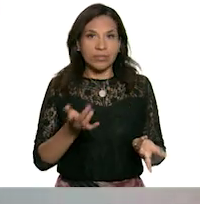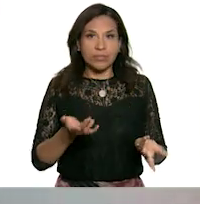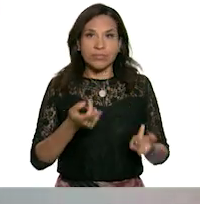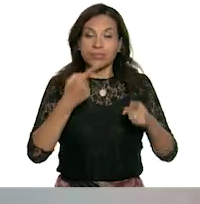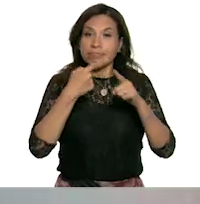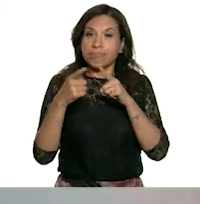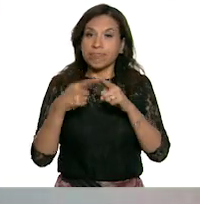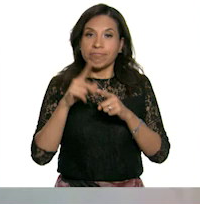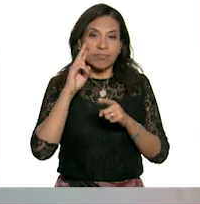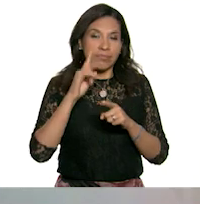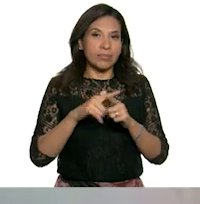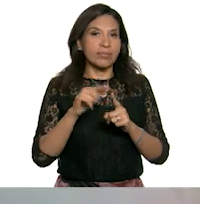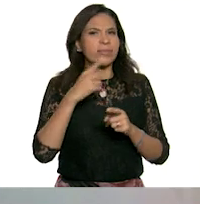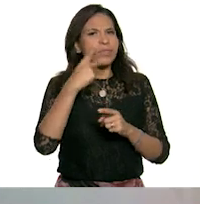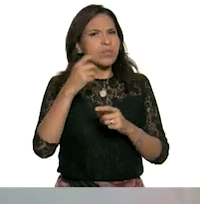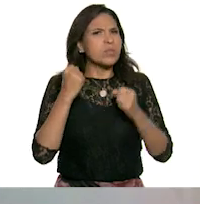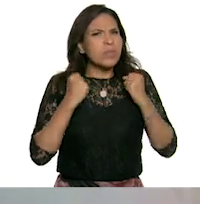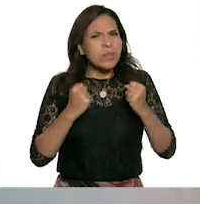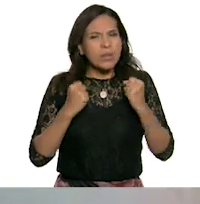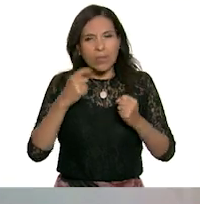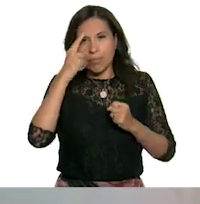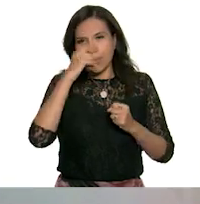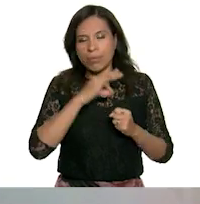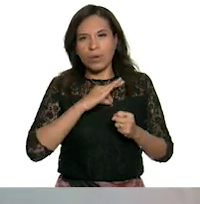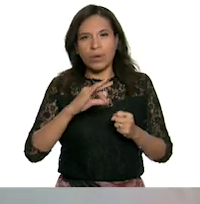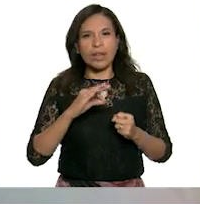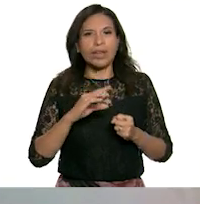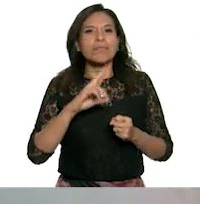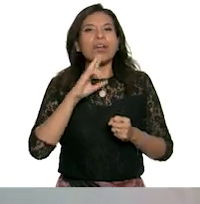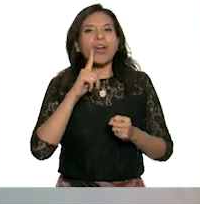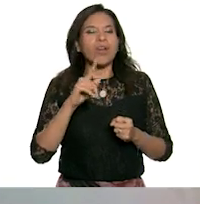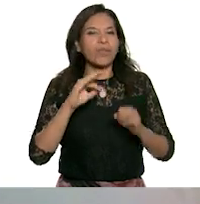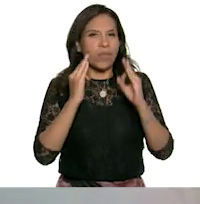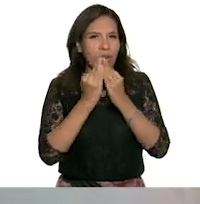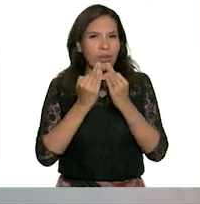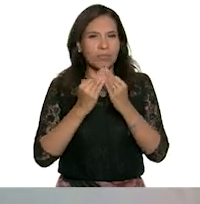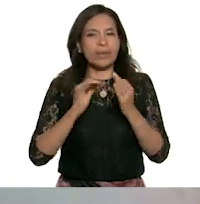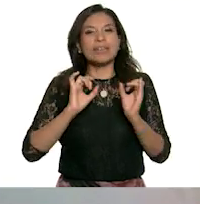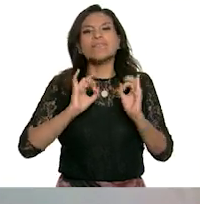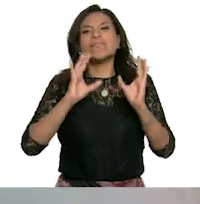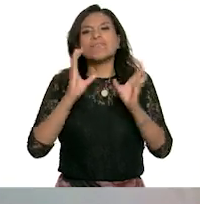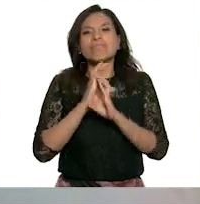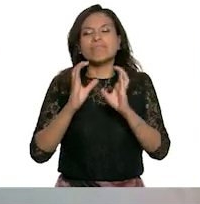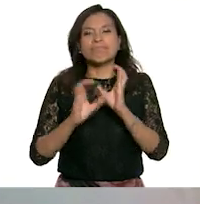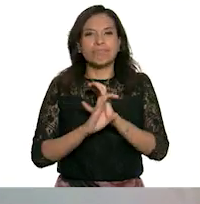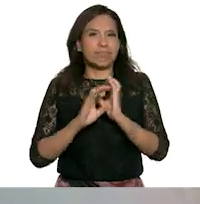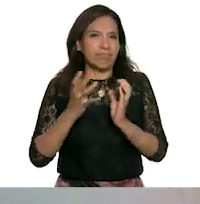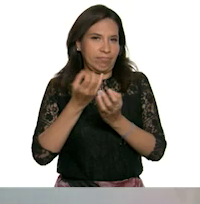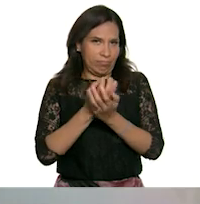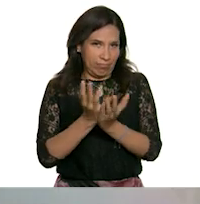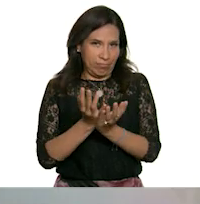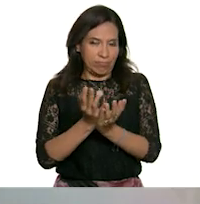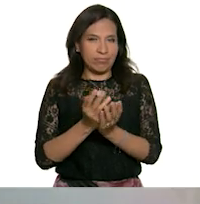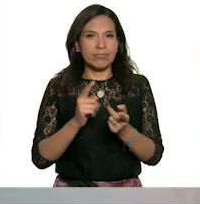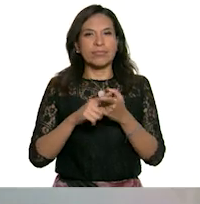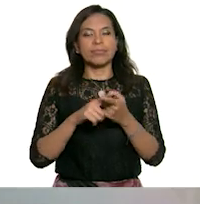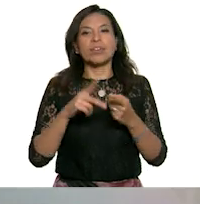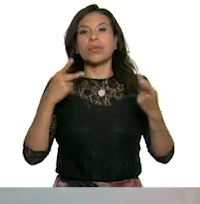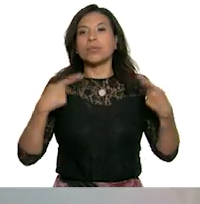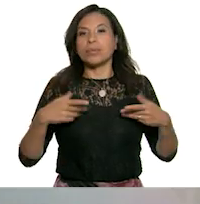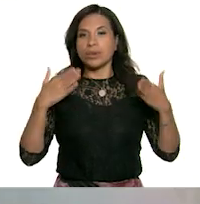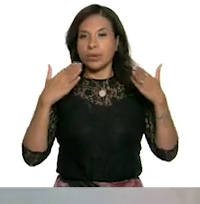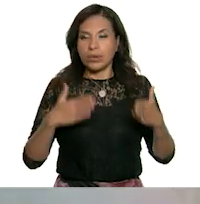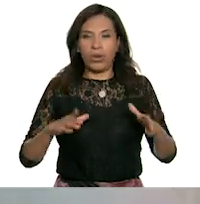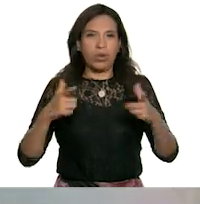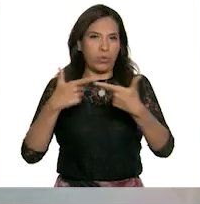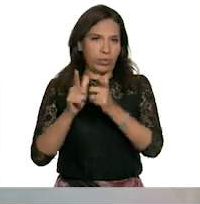diferenciar entre sus intensidades para reaccionar de la mejor manera ante cualquier circunstancia tanto de manera personal